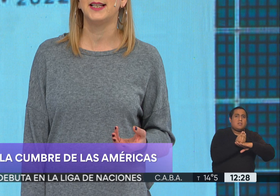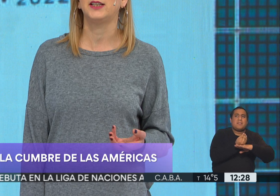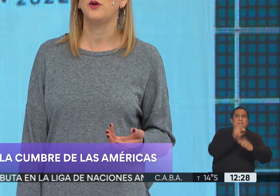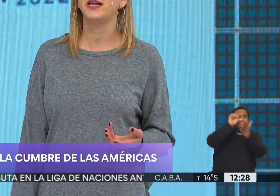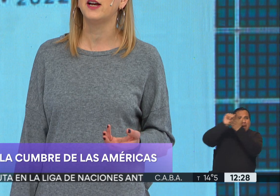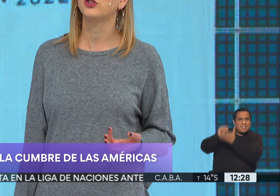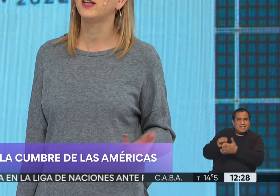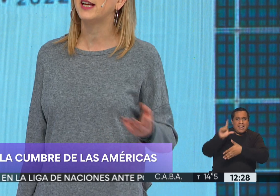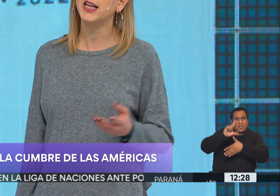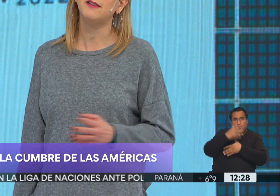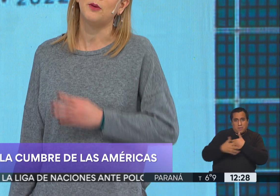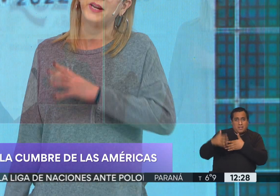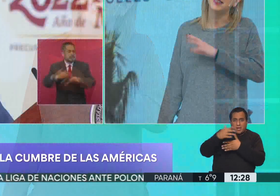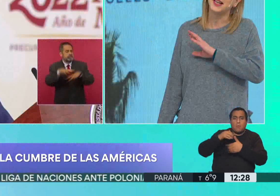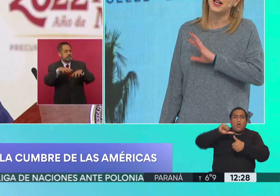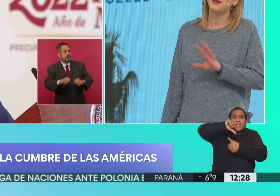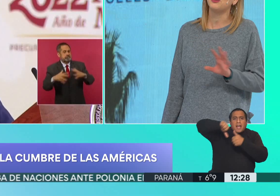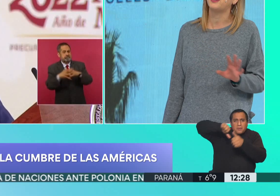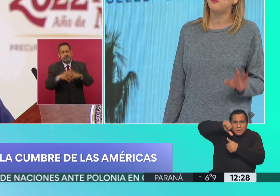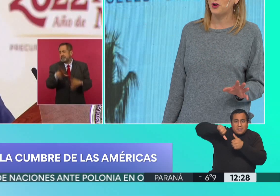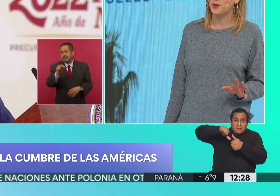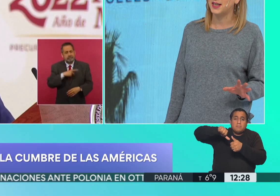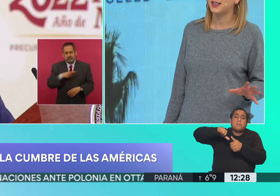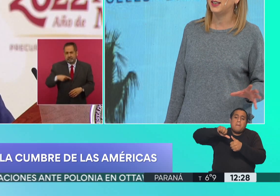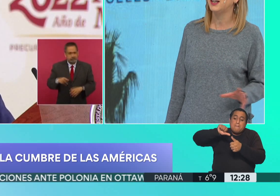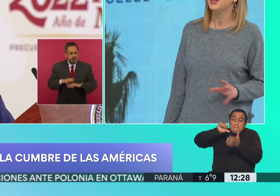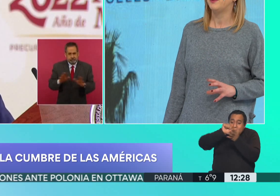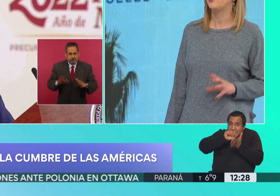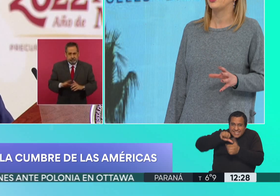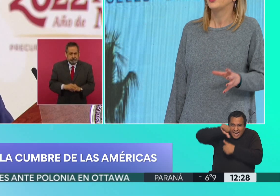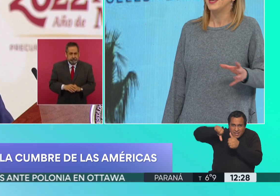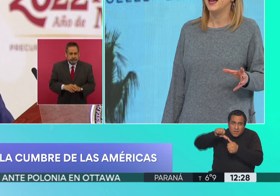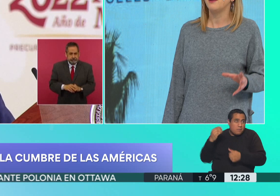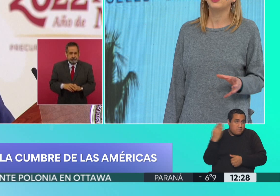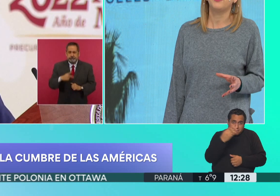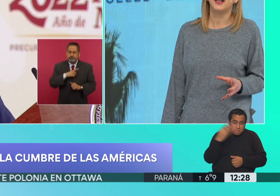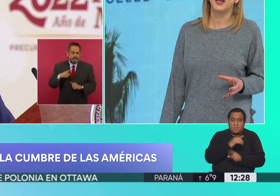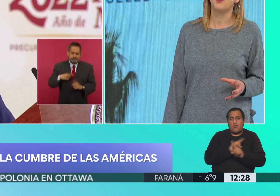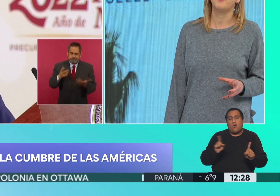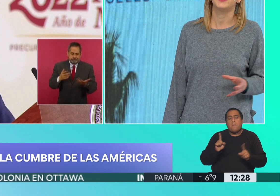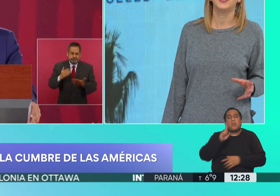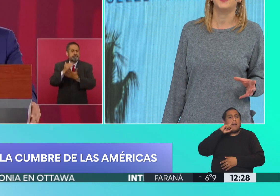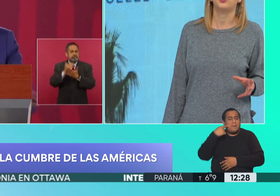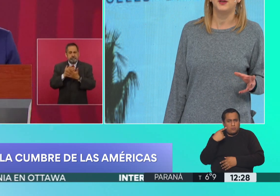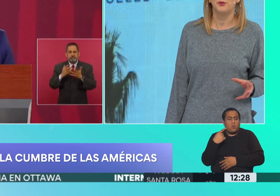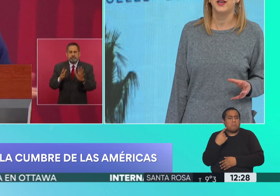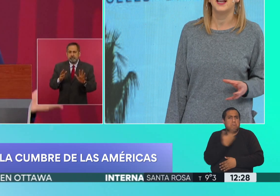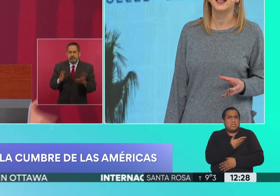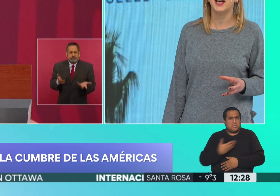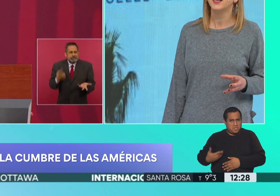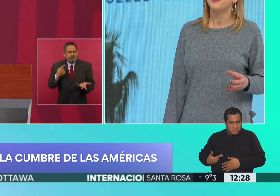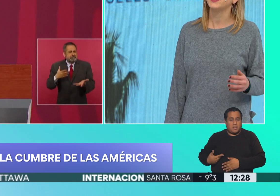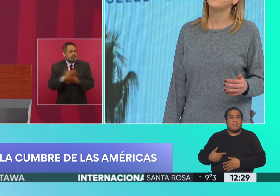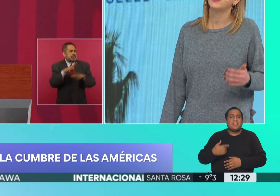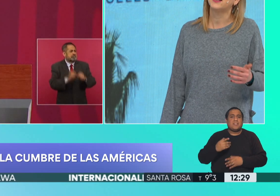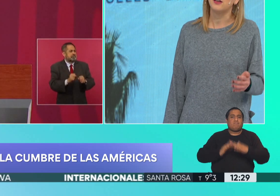países latinoamericanos y del Caribe. Los países caribeños tampoco van a asistir. Pero, bueno, Alberto Fernández, como presidente pro-témpore de la